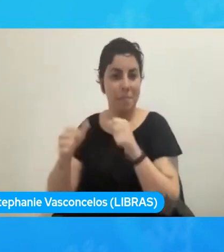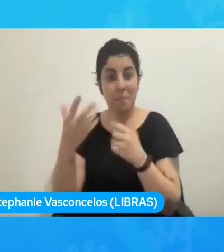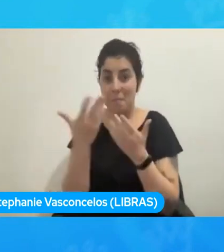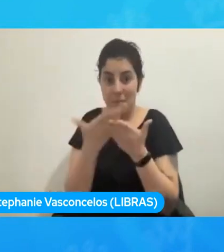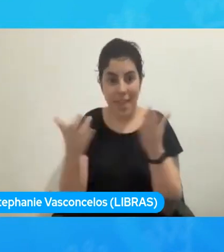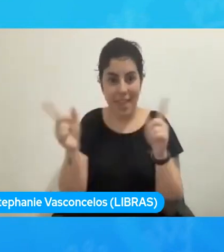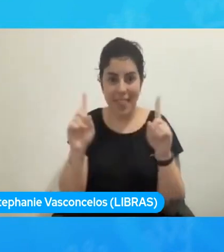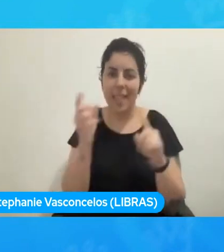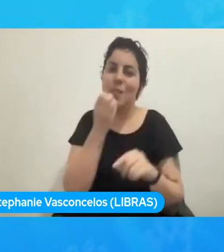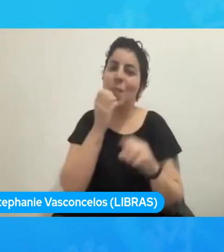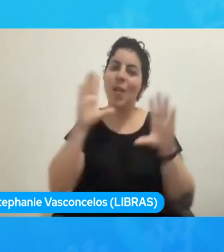noches.